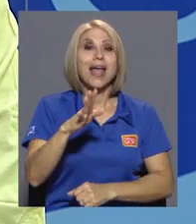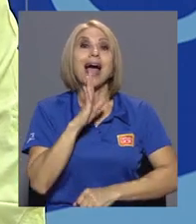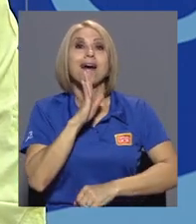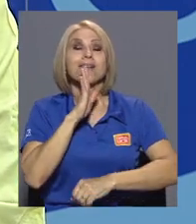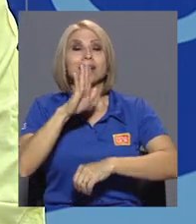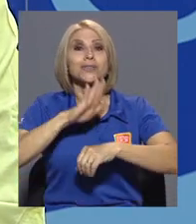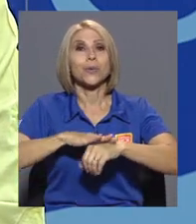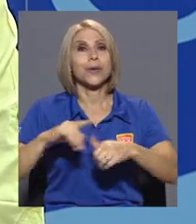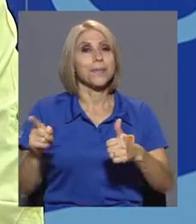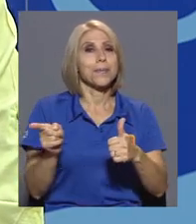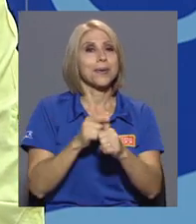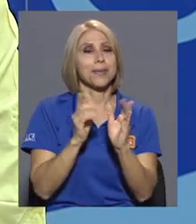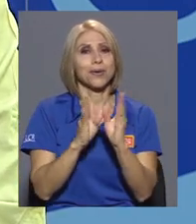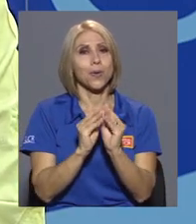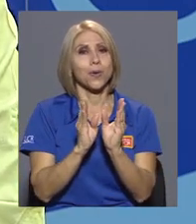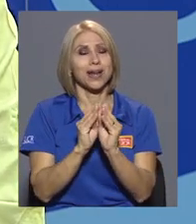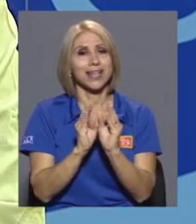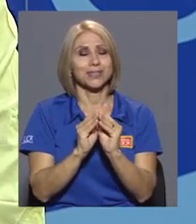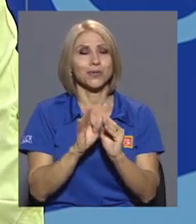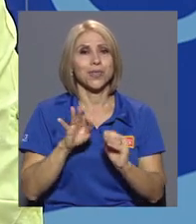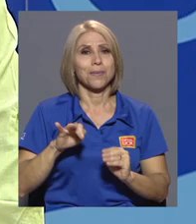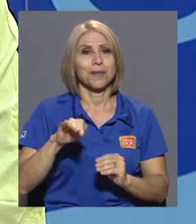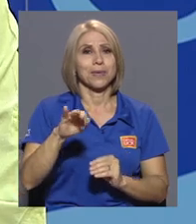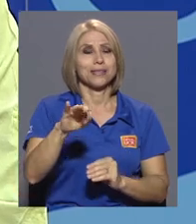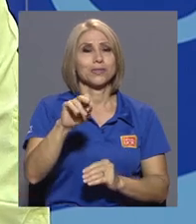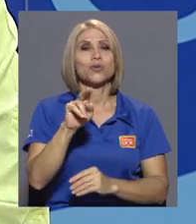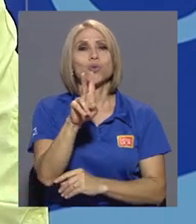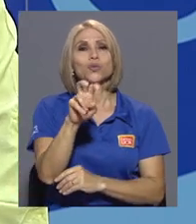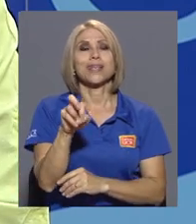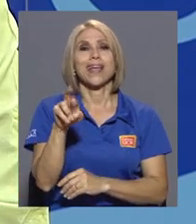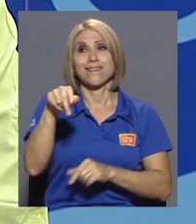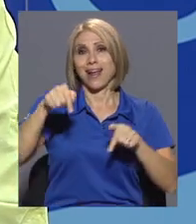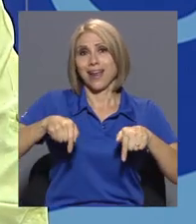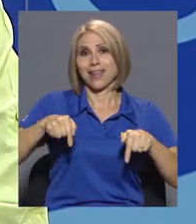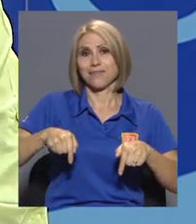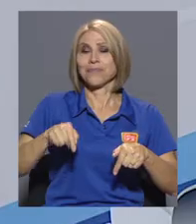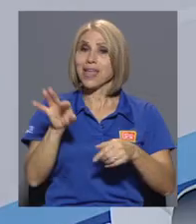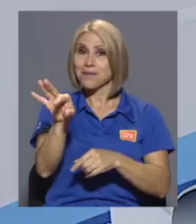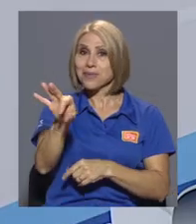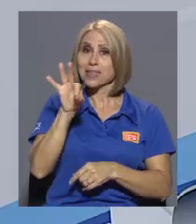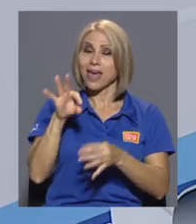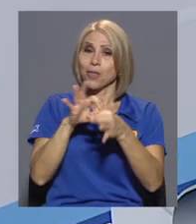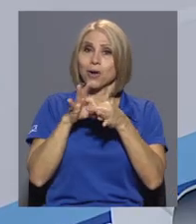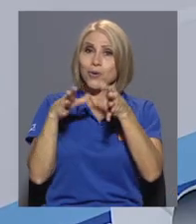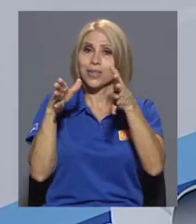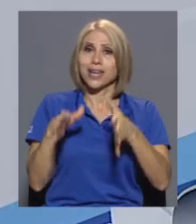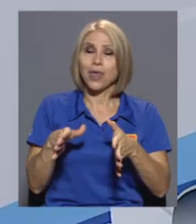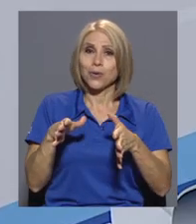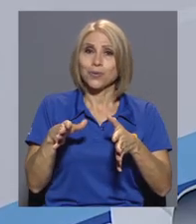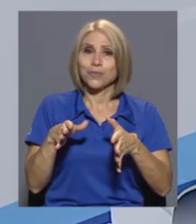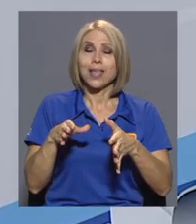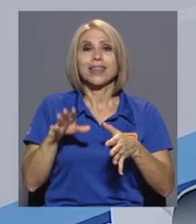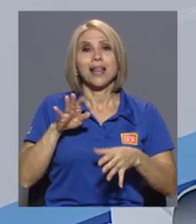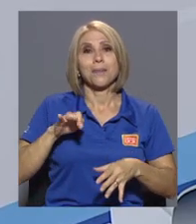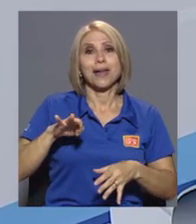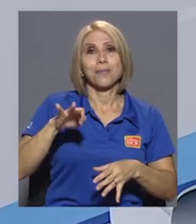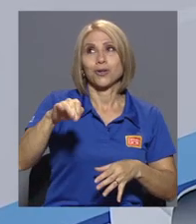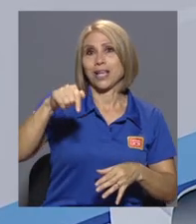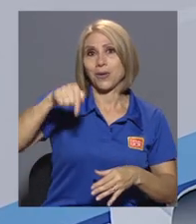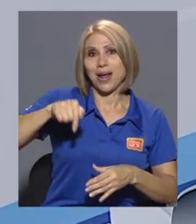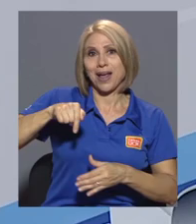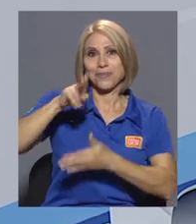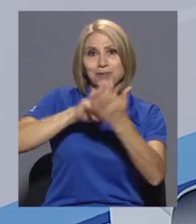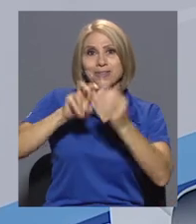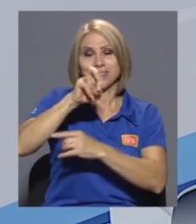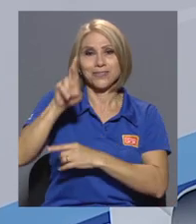congreso de mariposarios que realizó la UCR en nuestro país, he invitado al coordinador del mariposario acá en nuestra Universidad de Costa Rica,